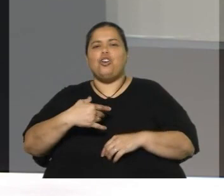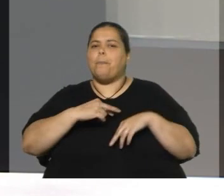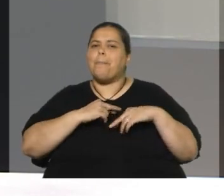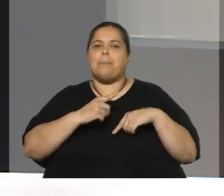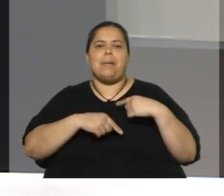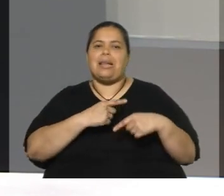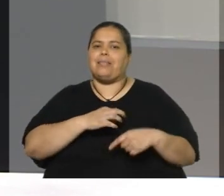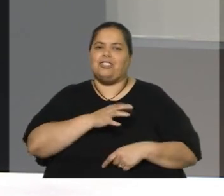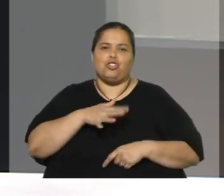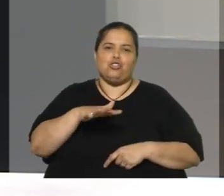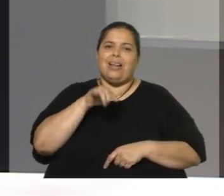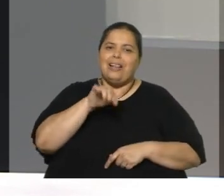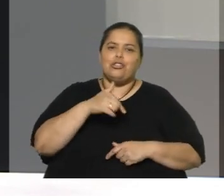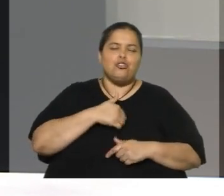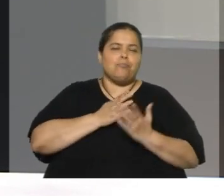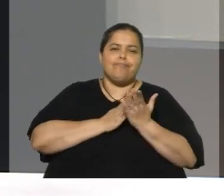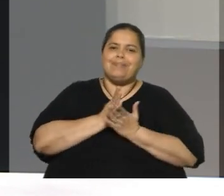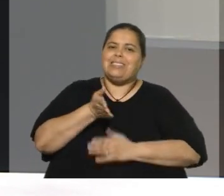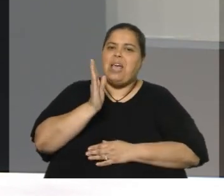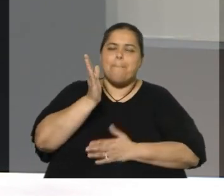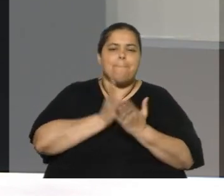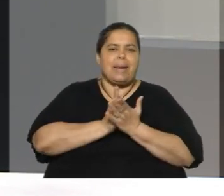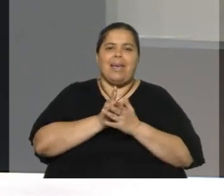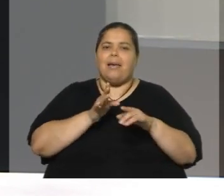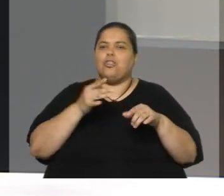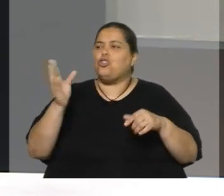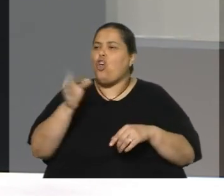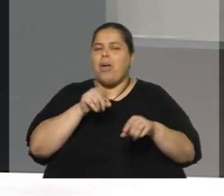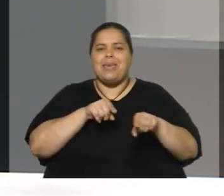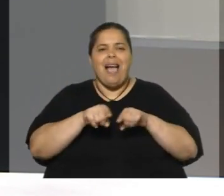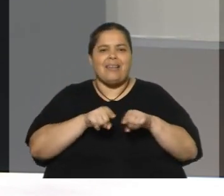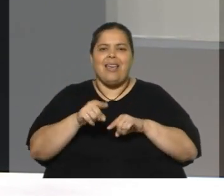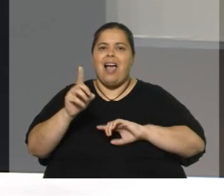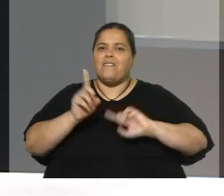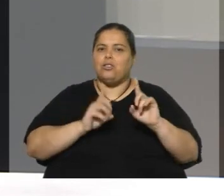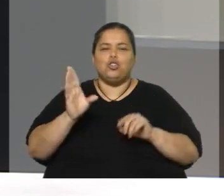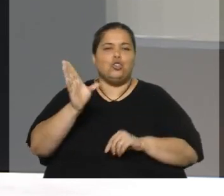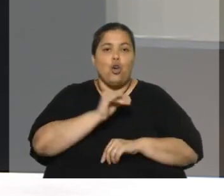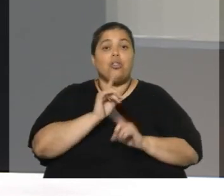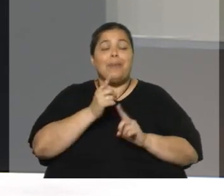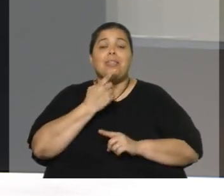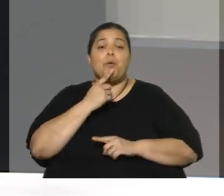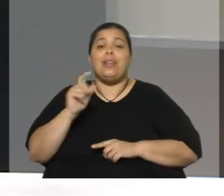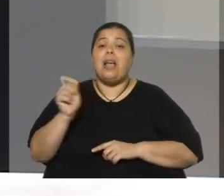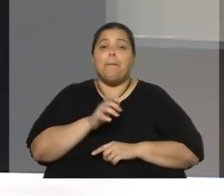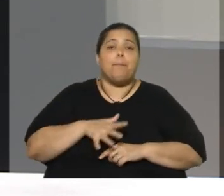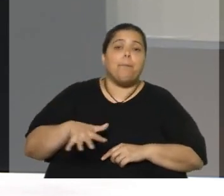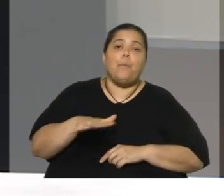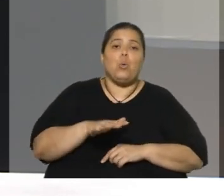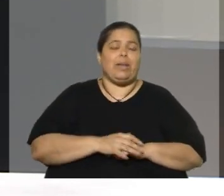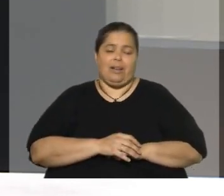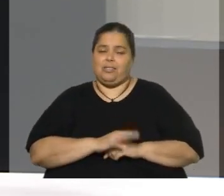eso lo he vivido en toda mi carrera académica y de políticas públicas. Yo no estoy hablando solo de inflación ni